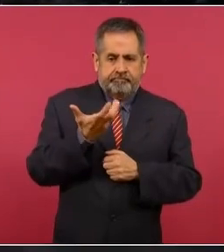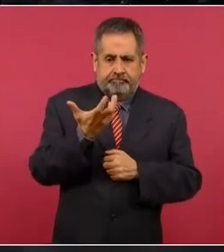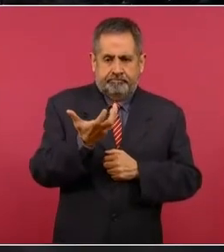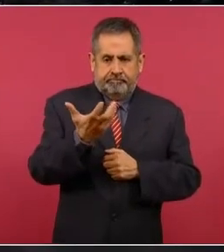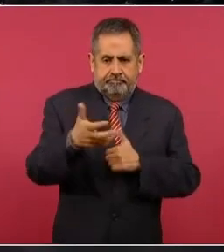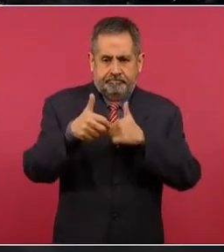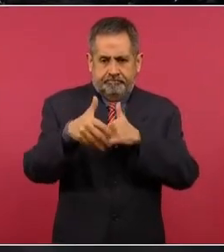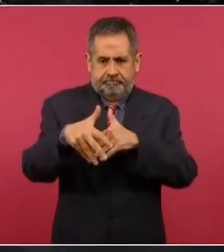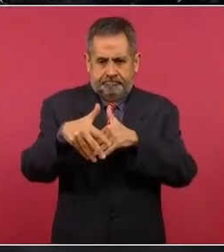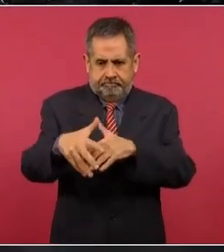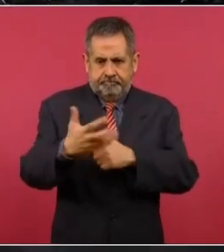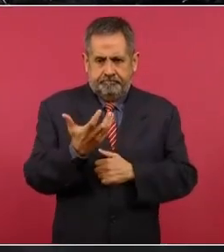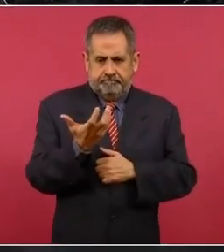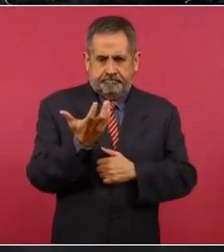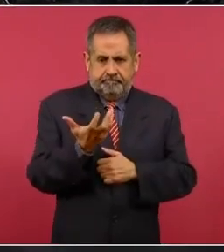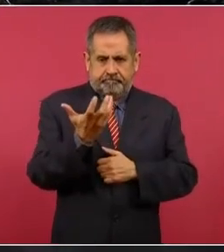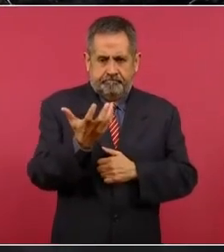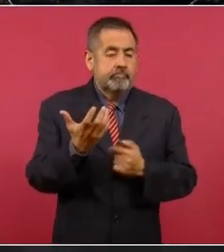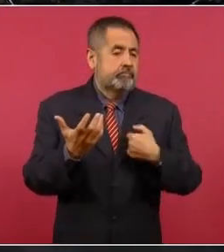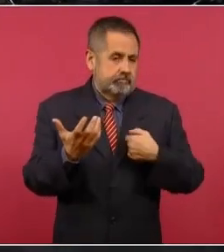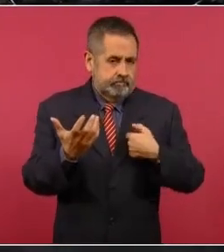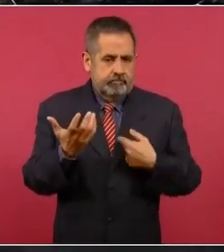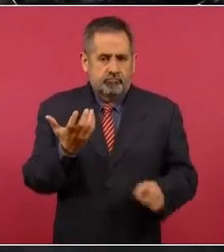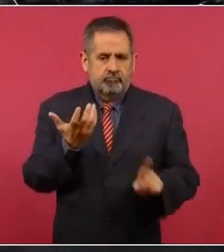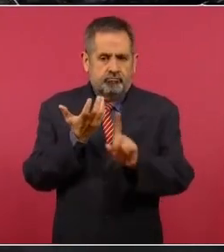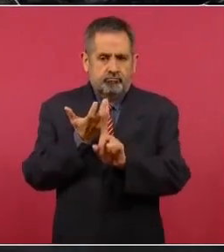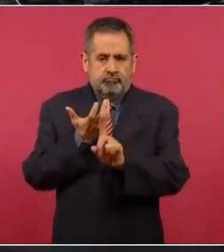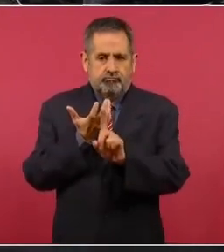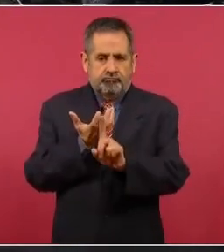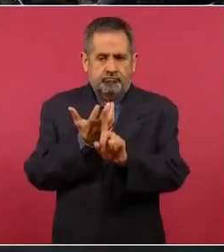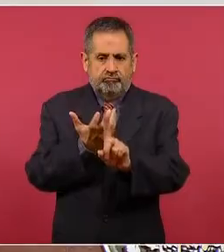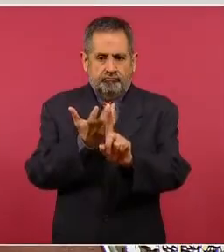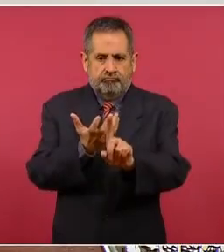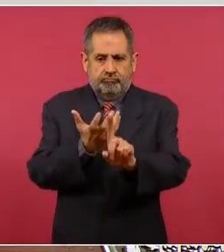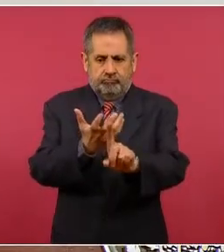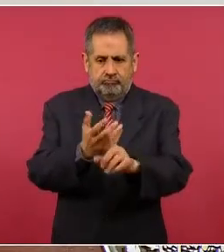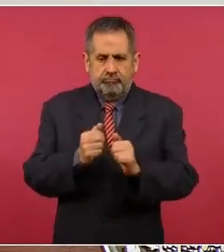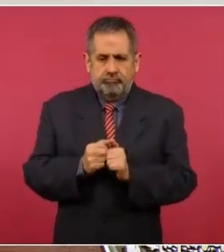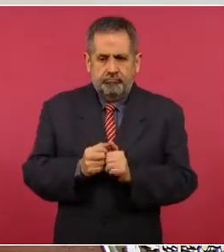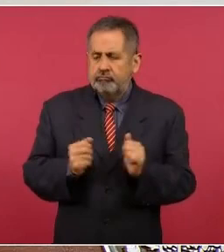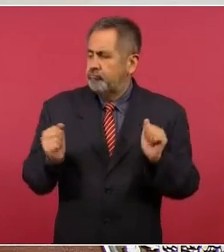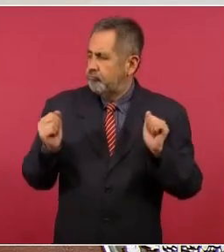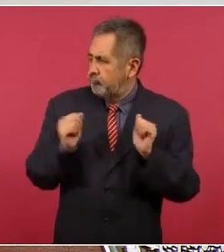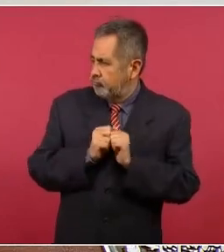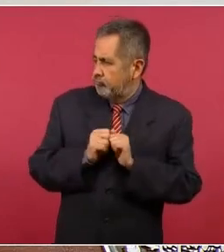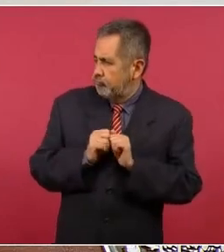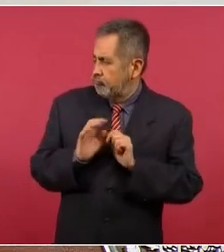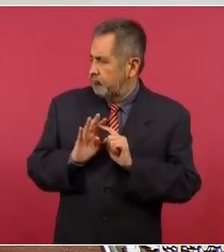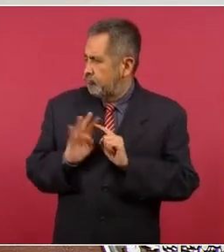Yo voy a encabezar con…